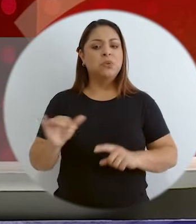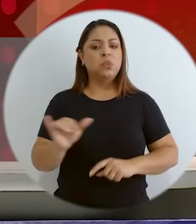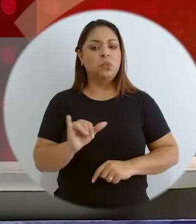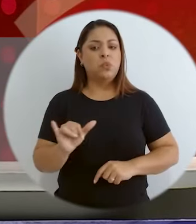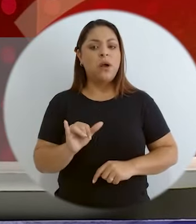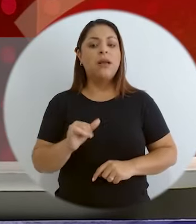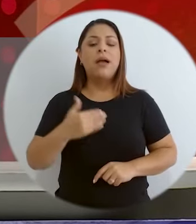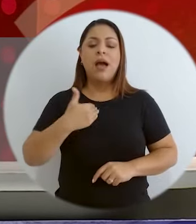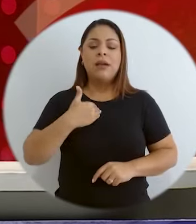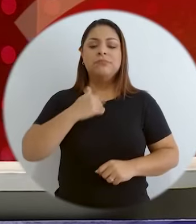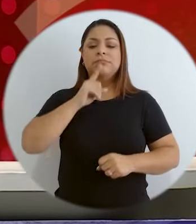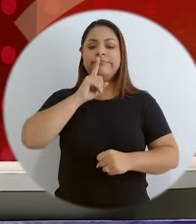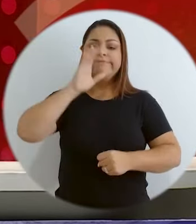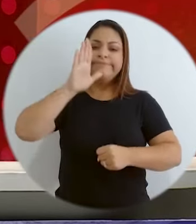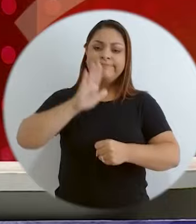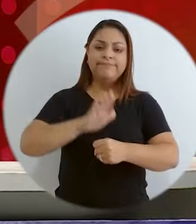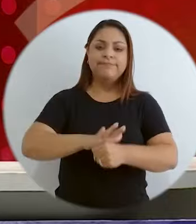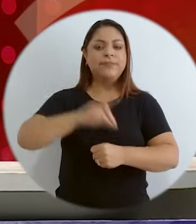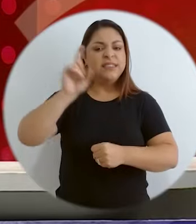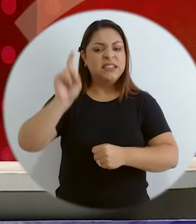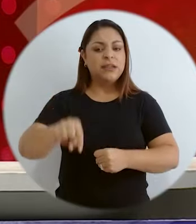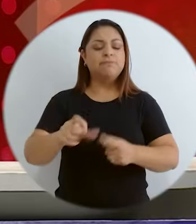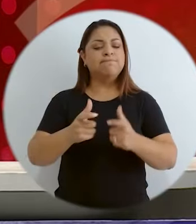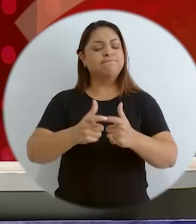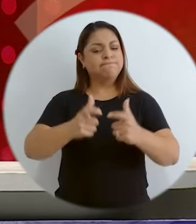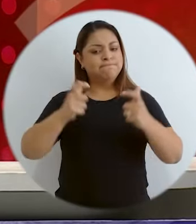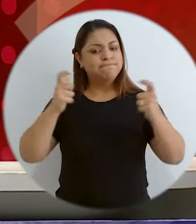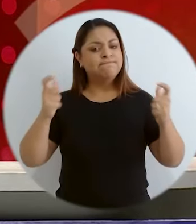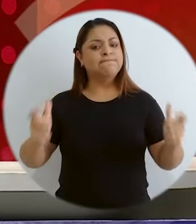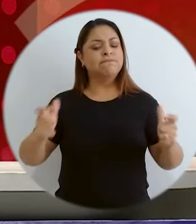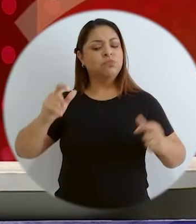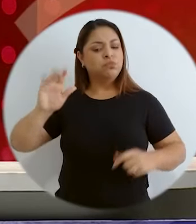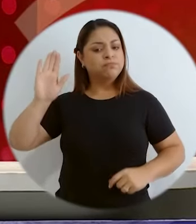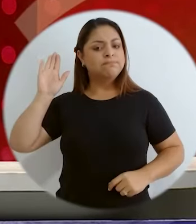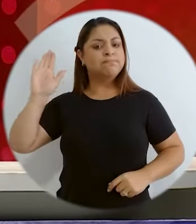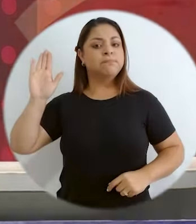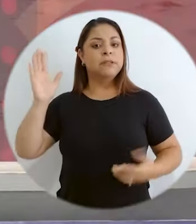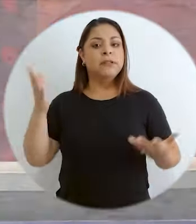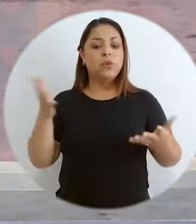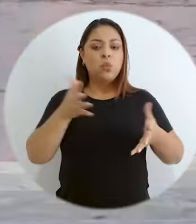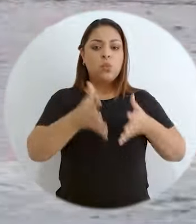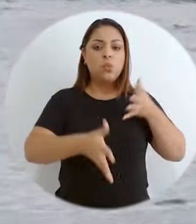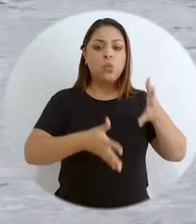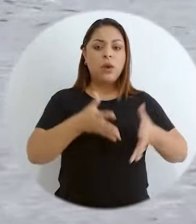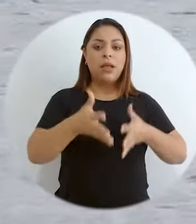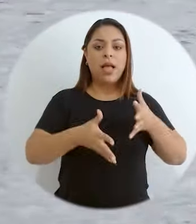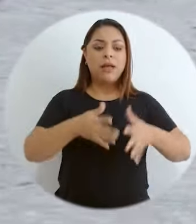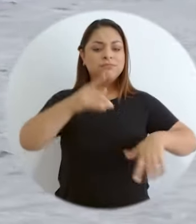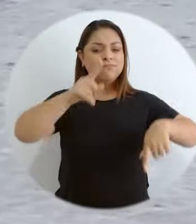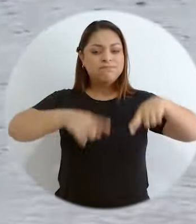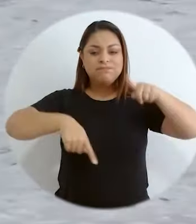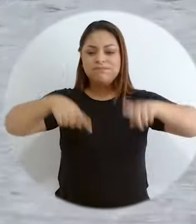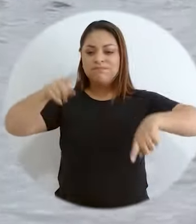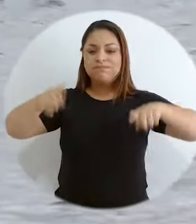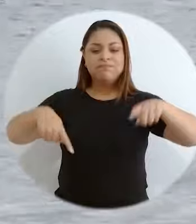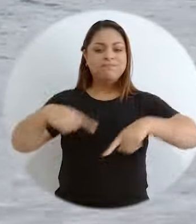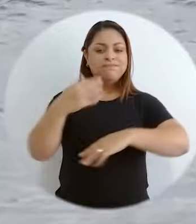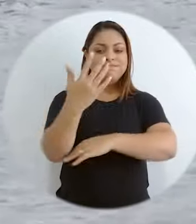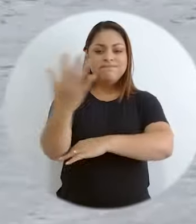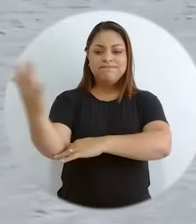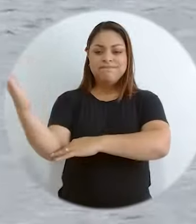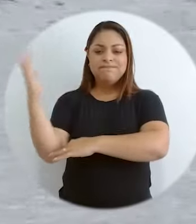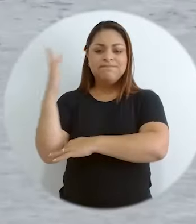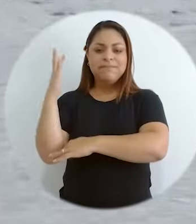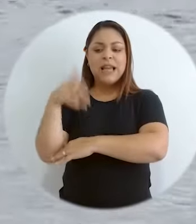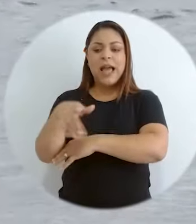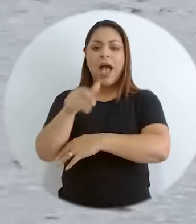pero igualmente es un compromiso muy grande por el mundo cuido de esa